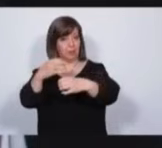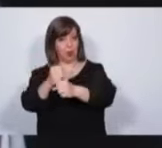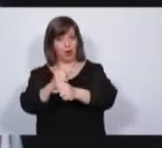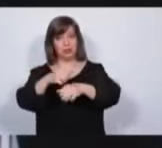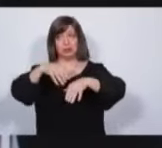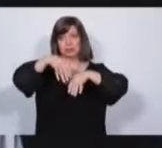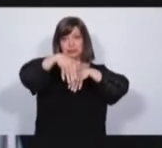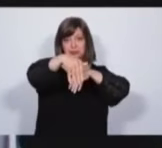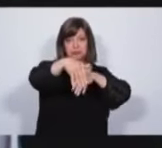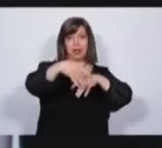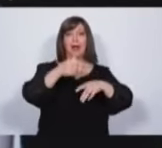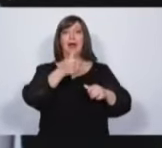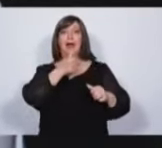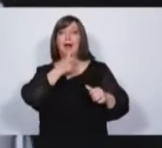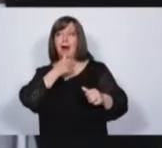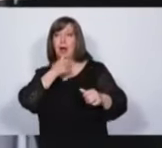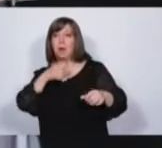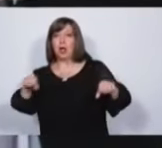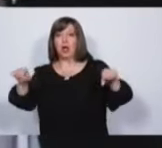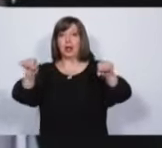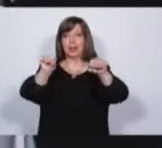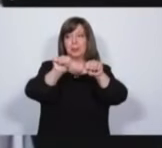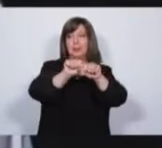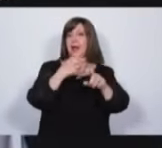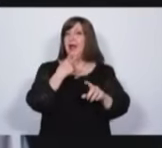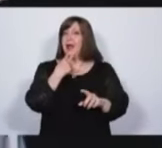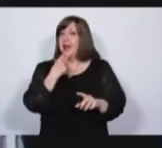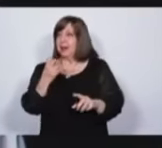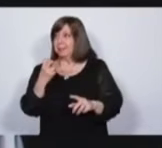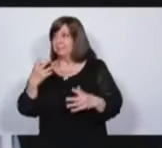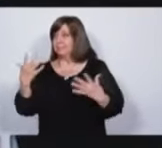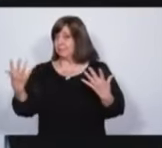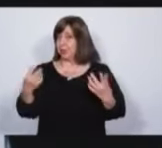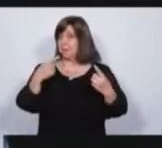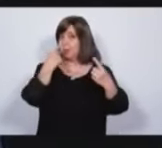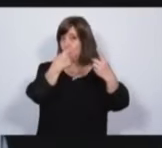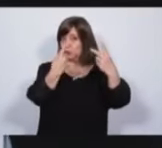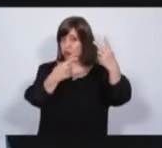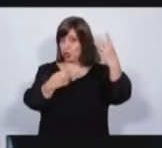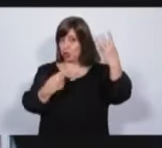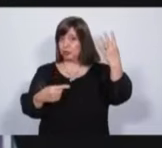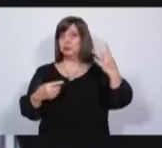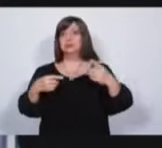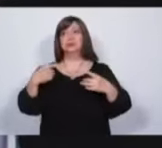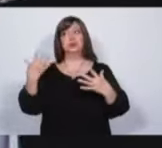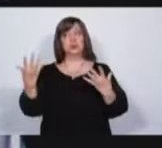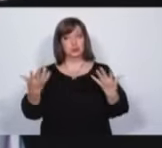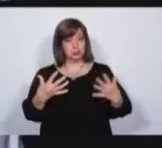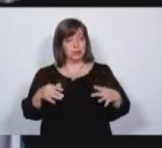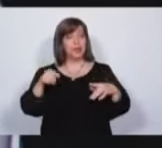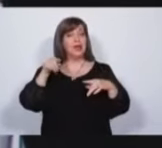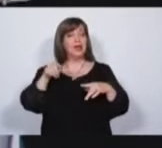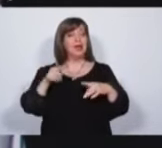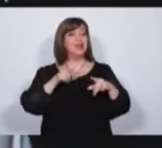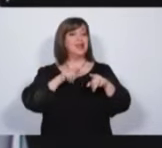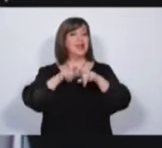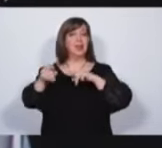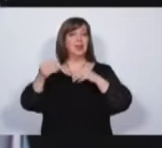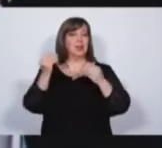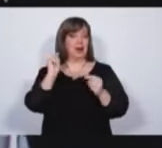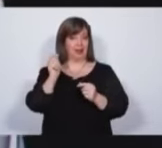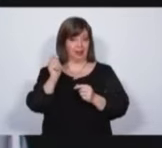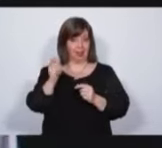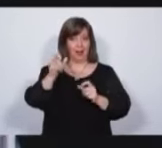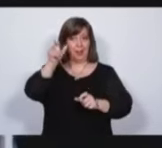agua, de conectividad, energía eléctrica. Es decir, que las características de estos servicios inciden directamente